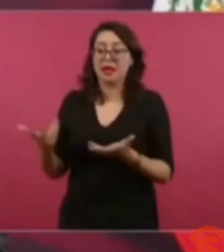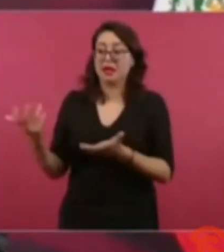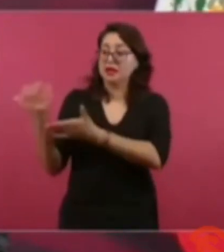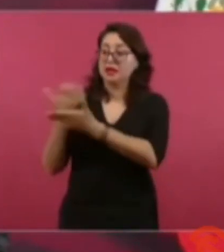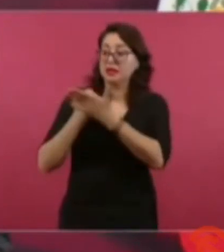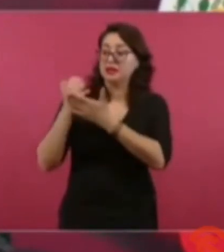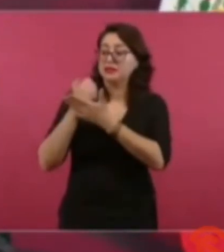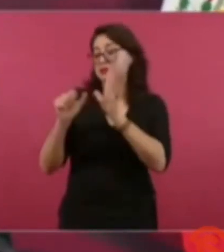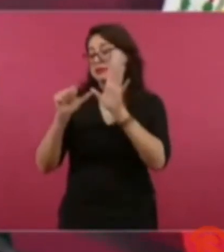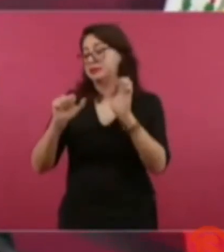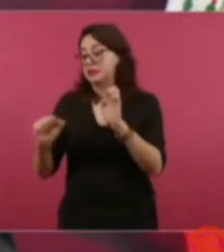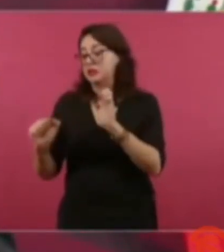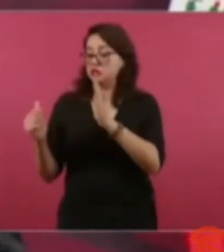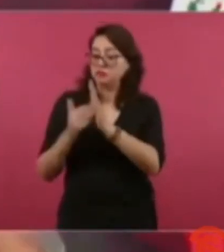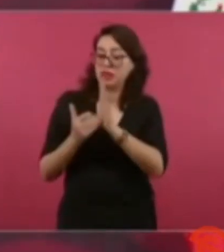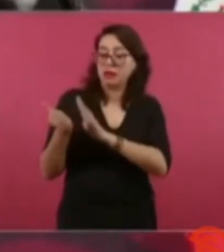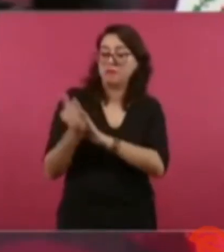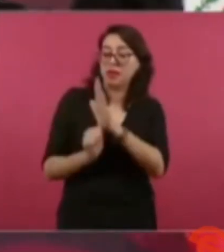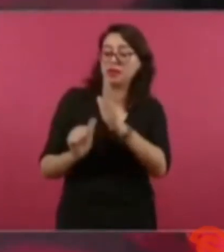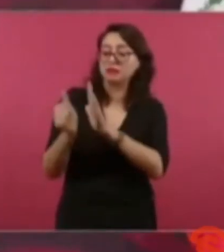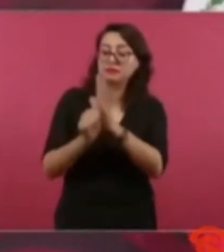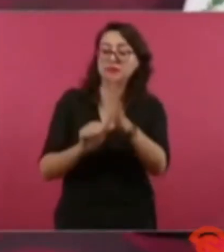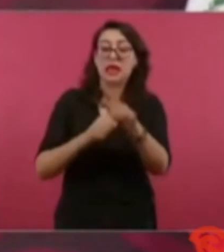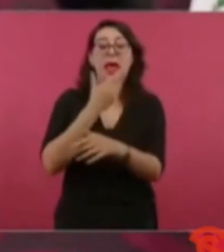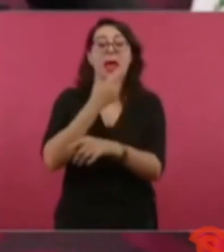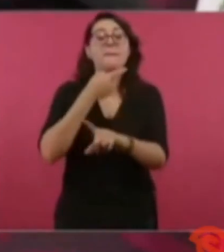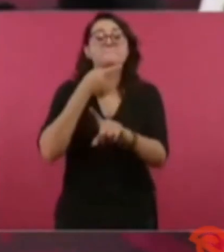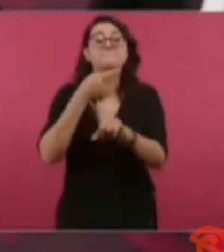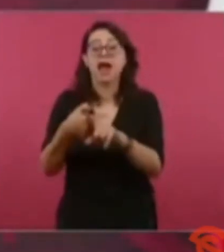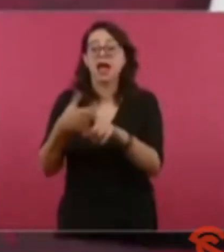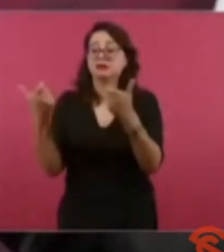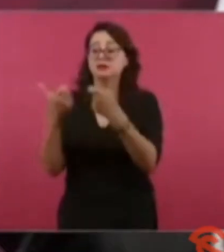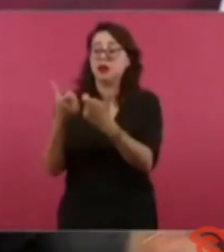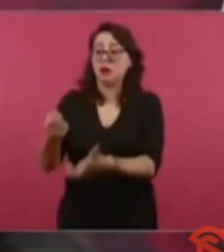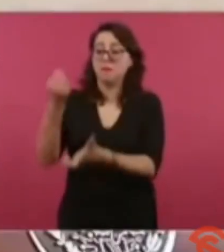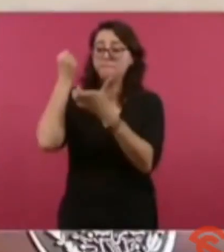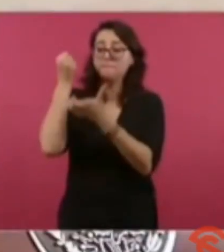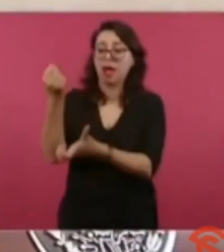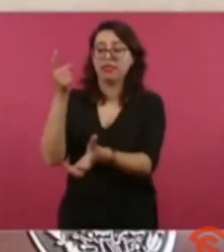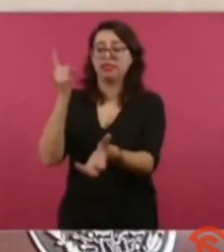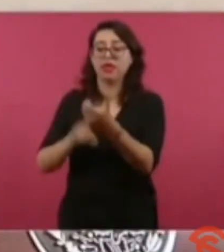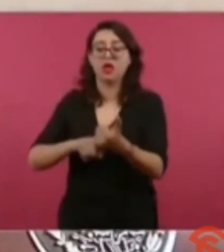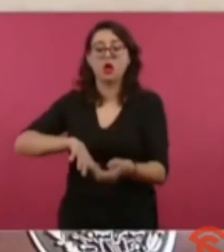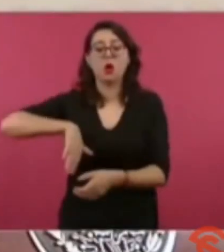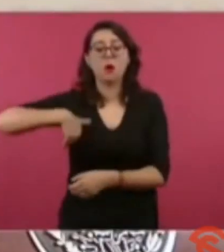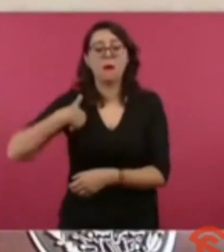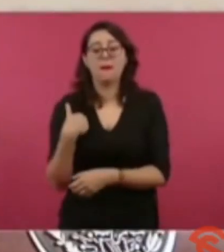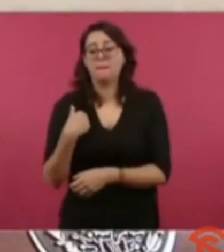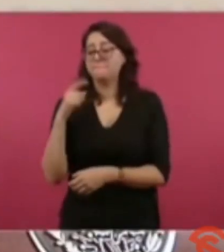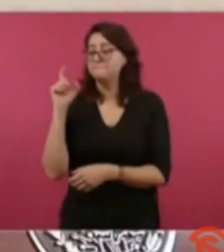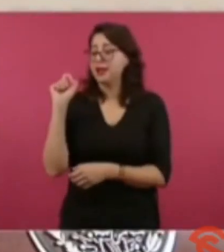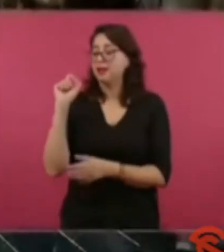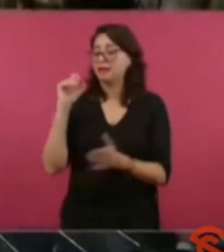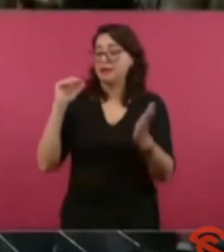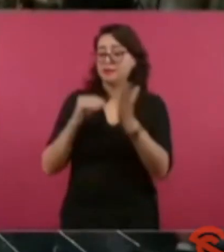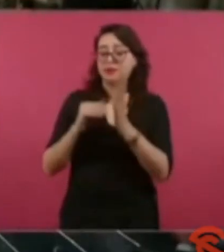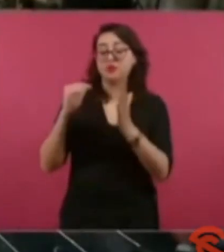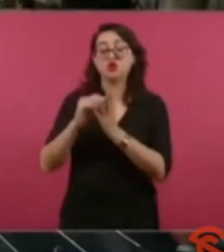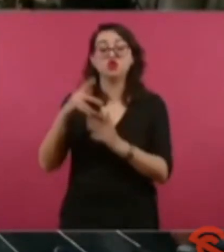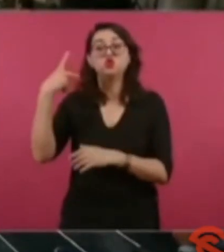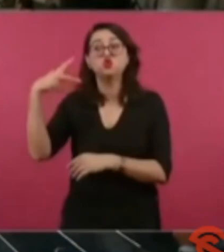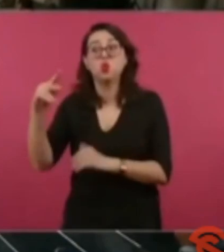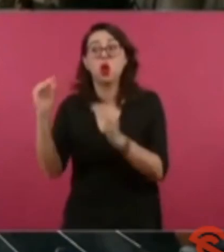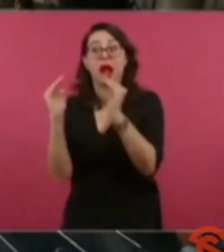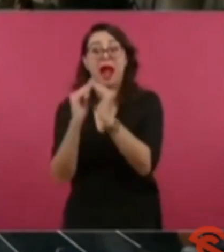millones para todos sus gastos, todos, todos, todos sus gastos. Hasta para tener jardineros